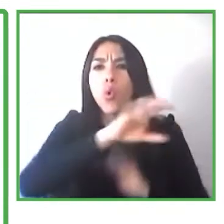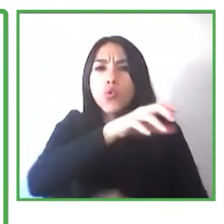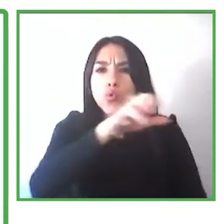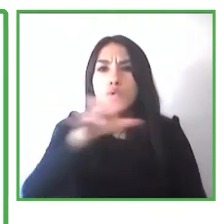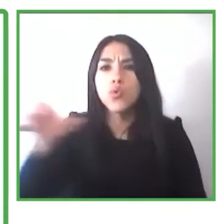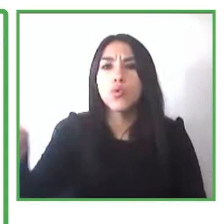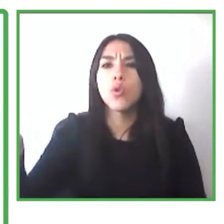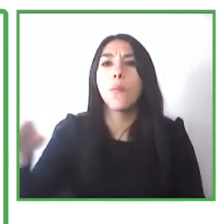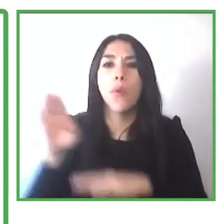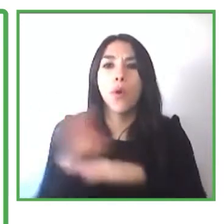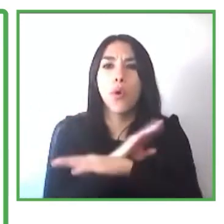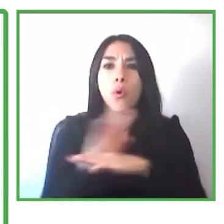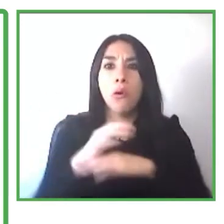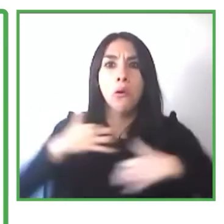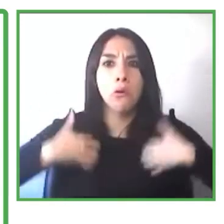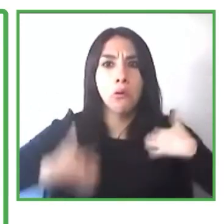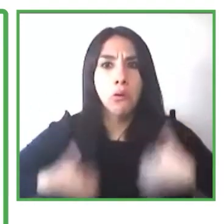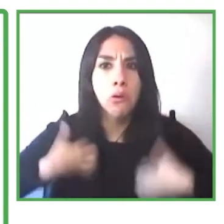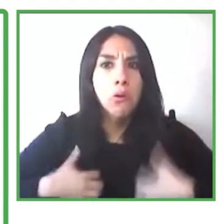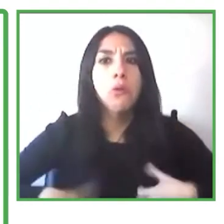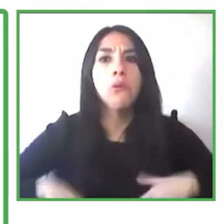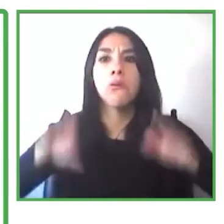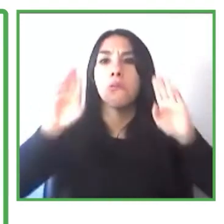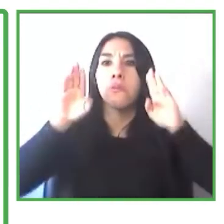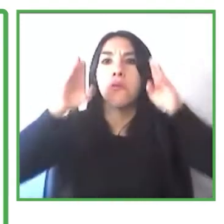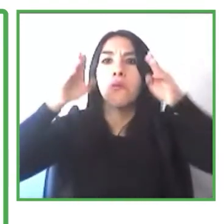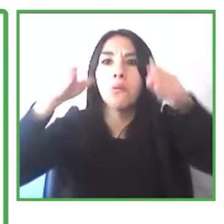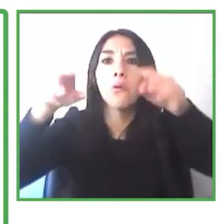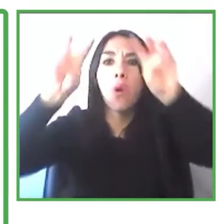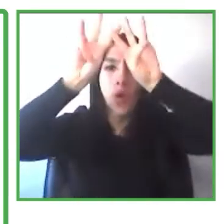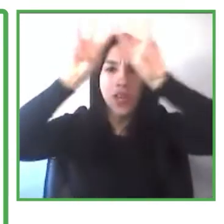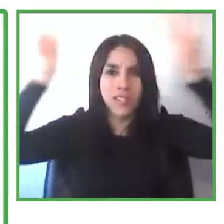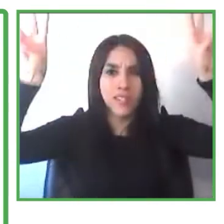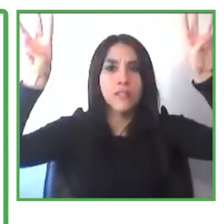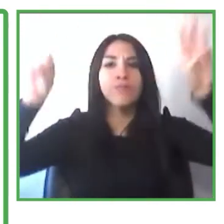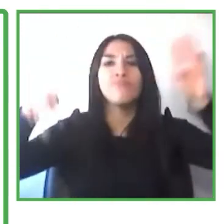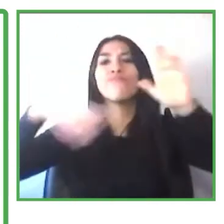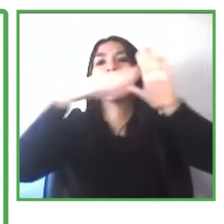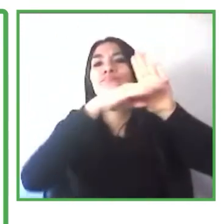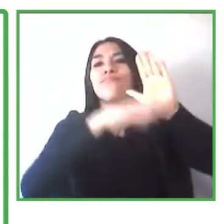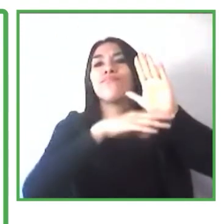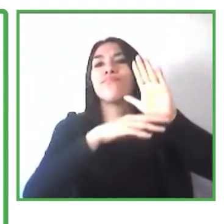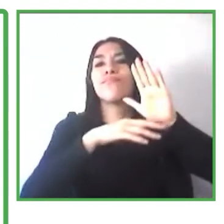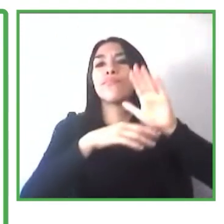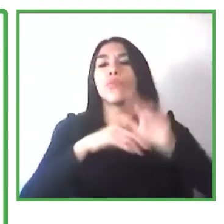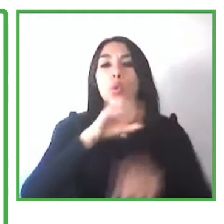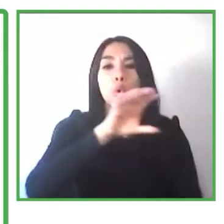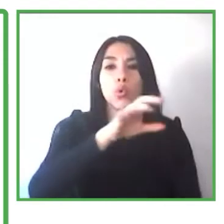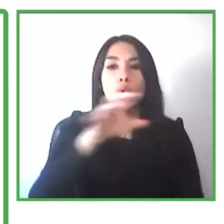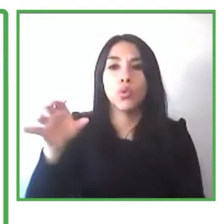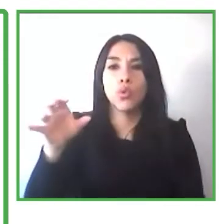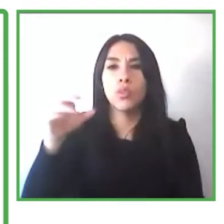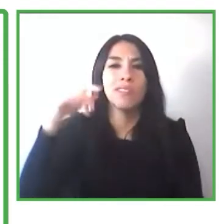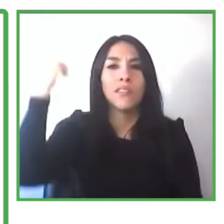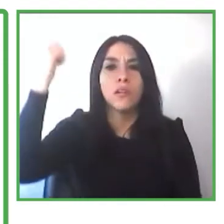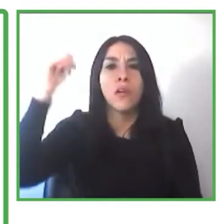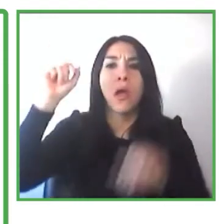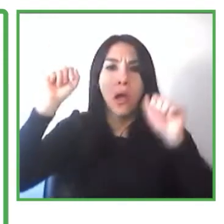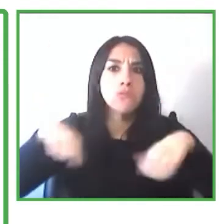marco o de requerimientos para un país en general pueden entrar a nuestro sitio web y revisarlo además van a encontrar